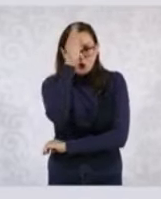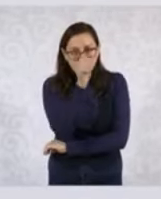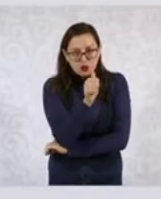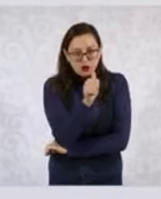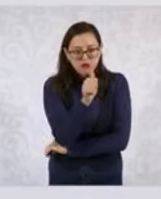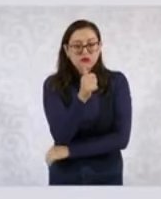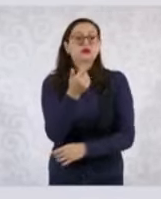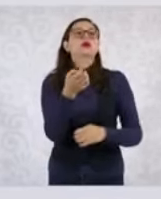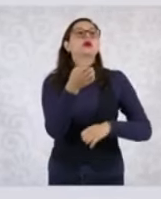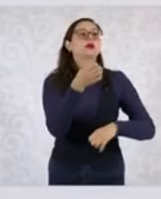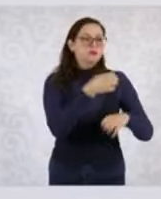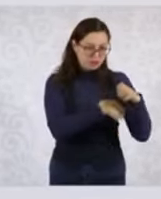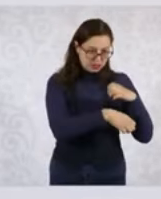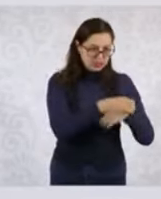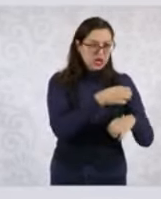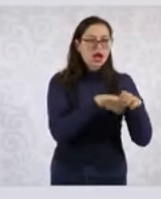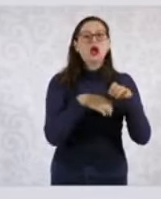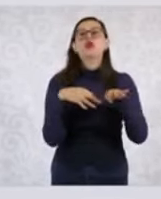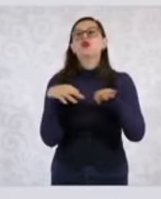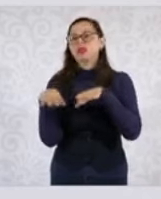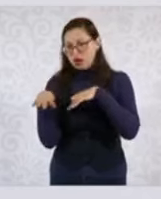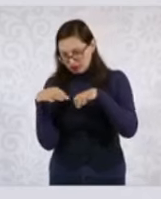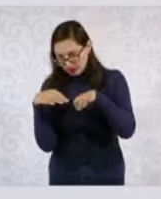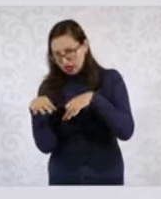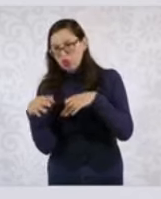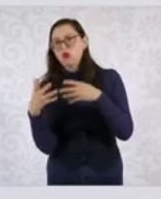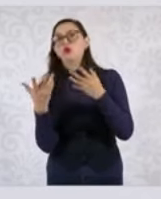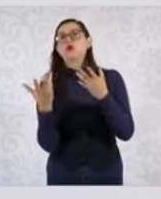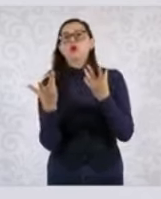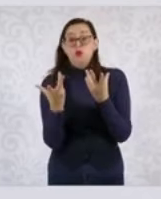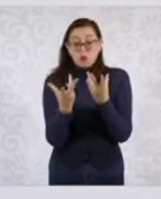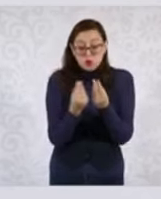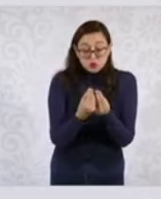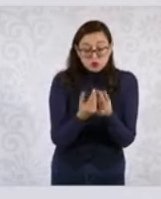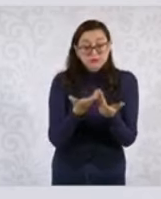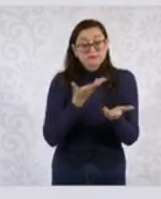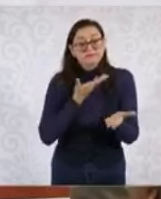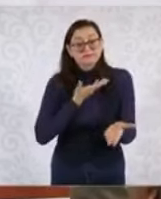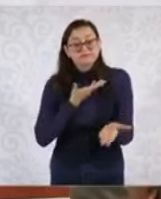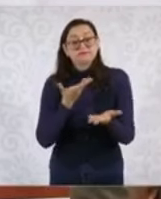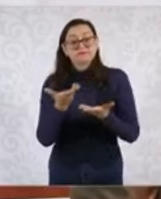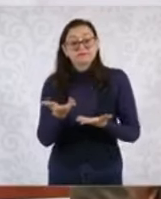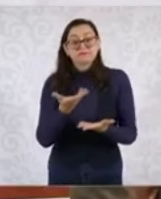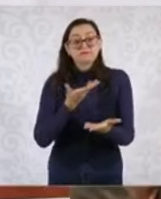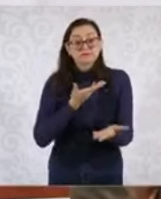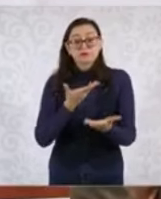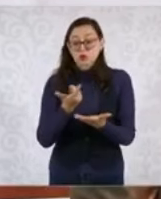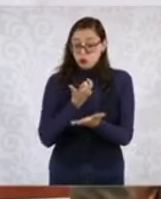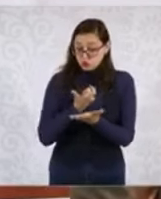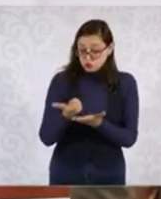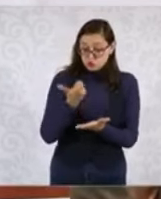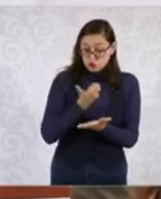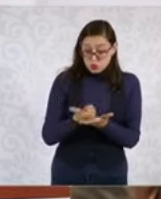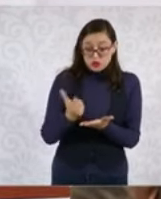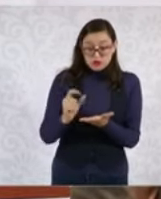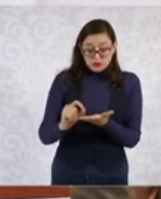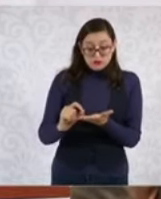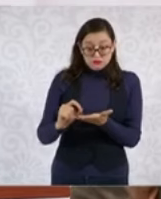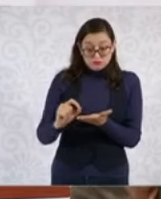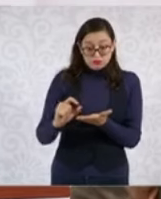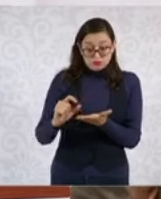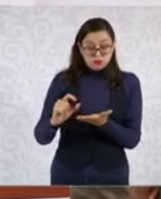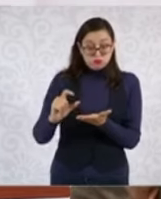representación de los trabajadores, trabajadoras y que siga aumentando el salario mínimo, que es muy